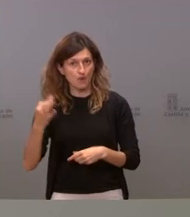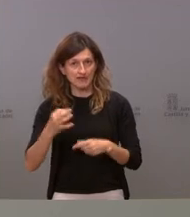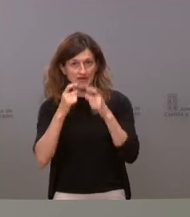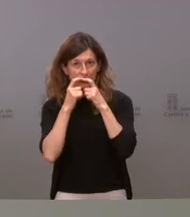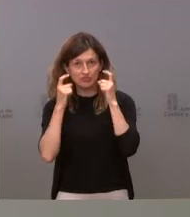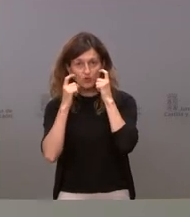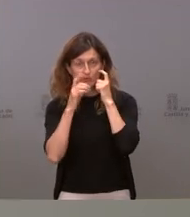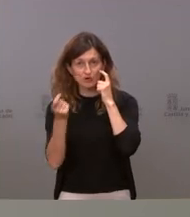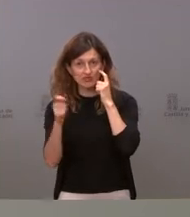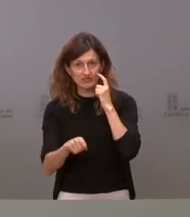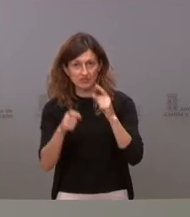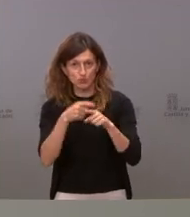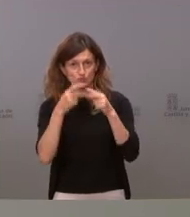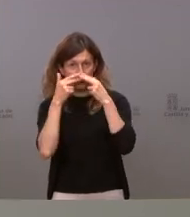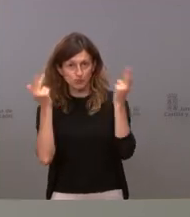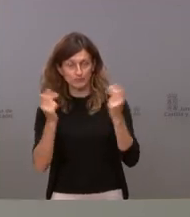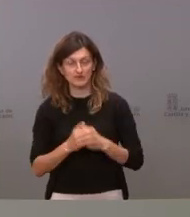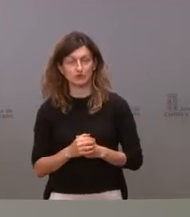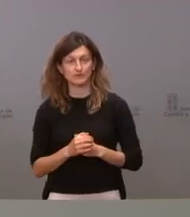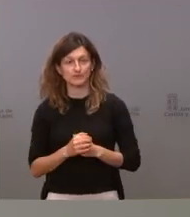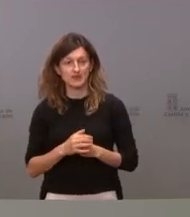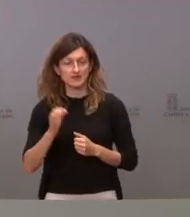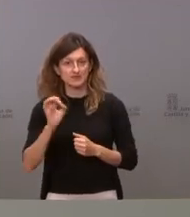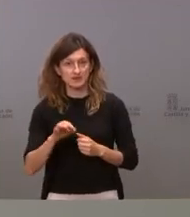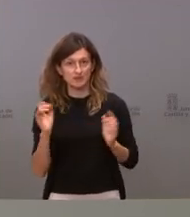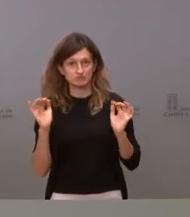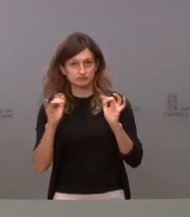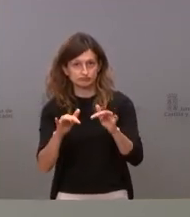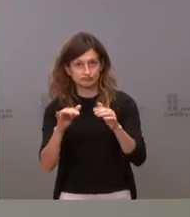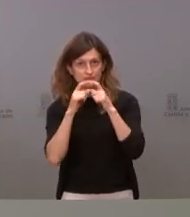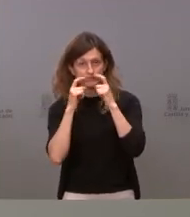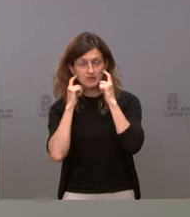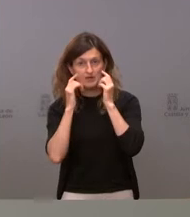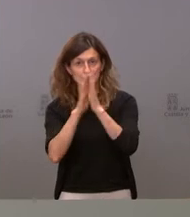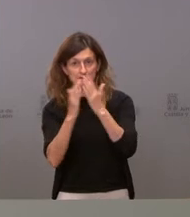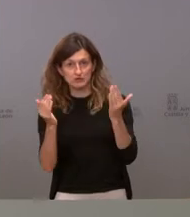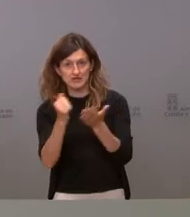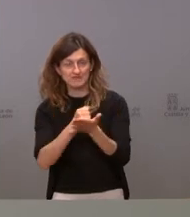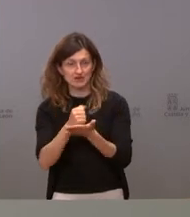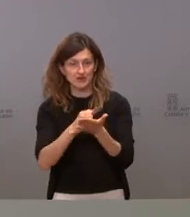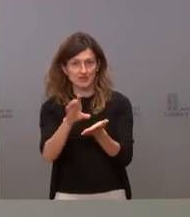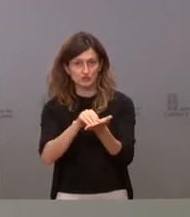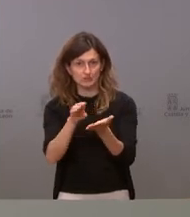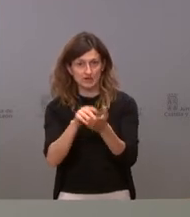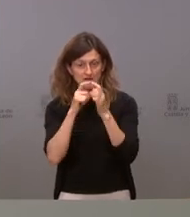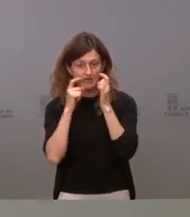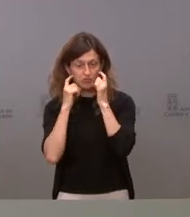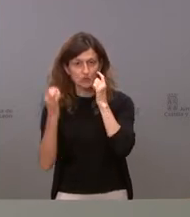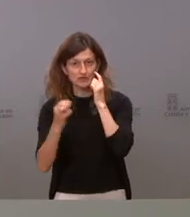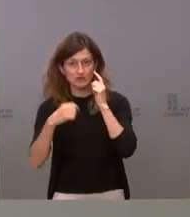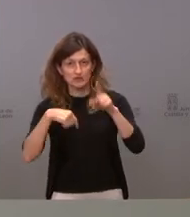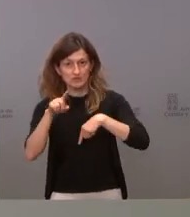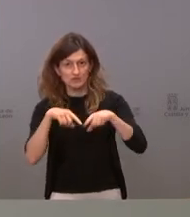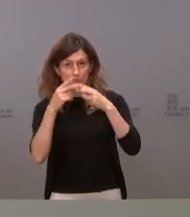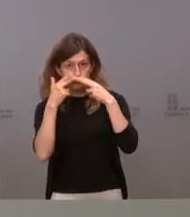espacios cerrados de uso público como espacios cerrados abiertos al público, bibliotecas, farmacias, supermercados. En medios de transporte